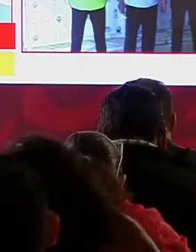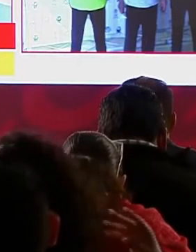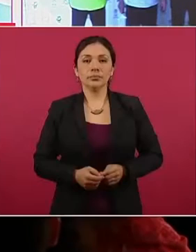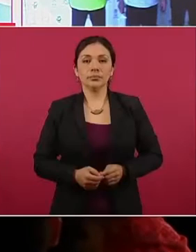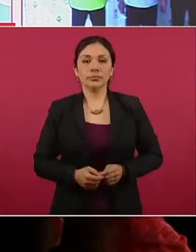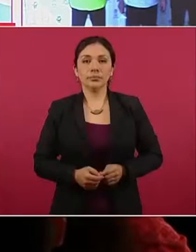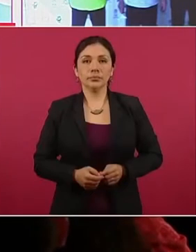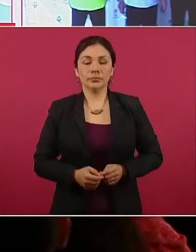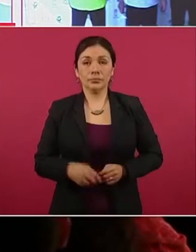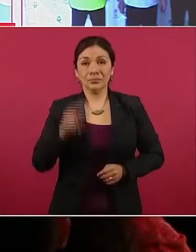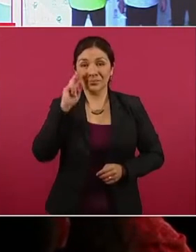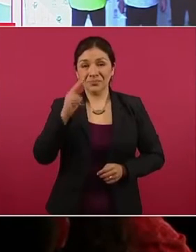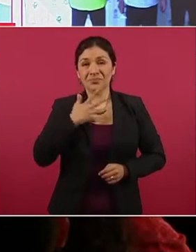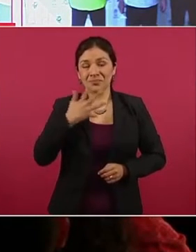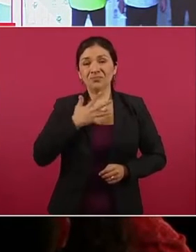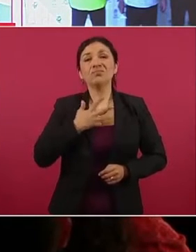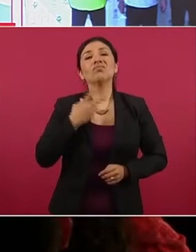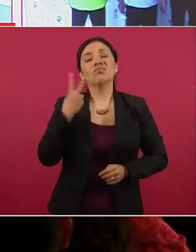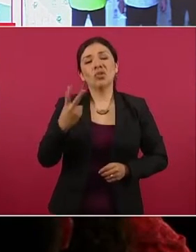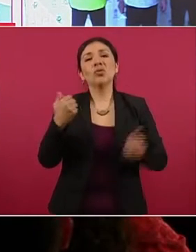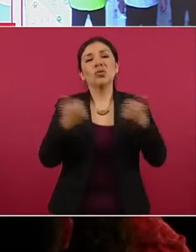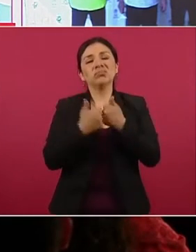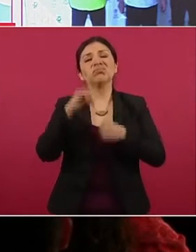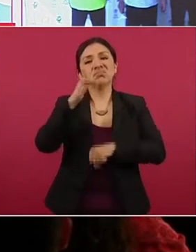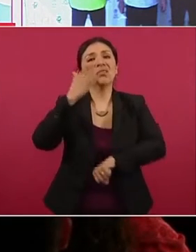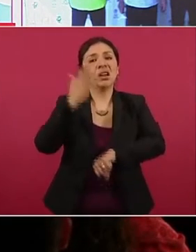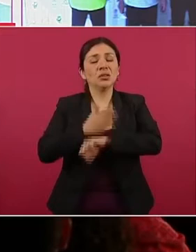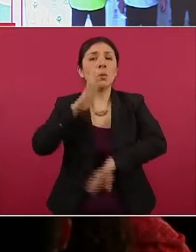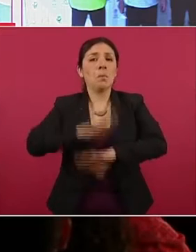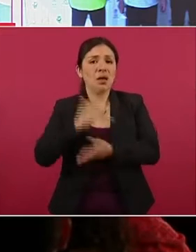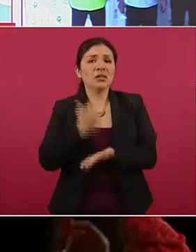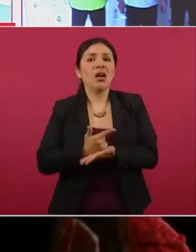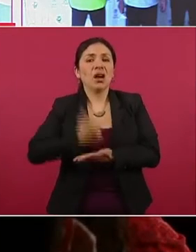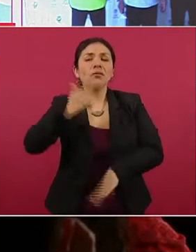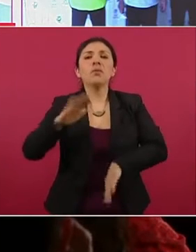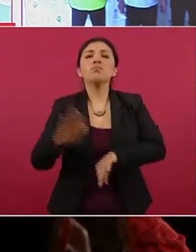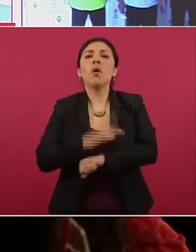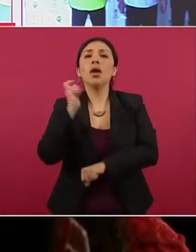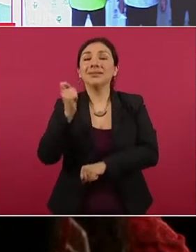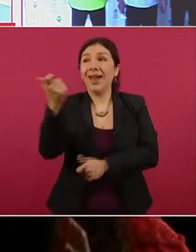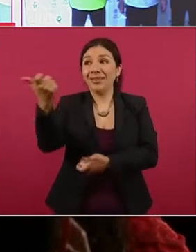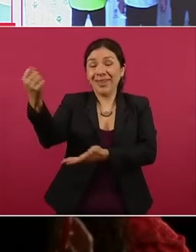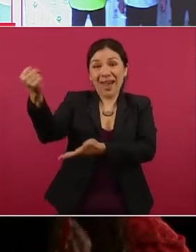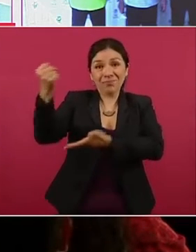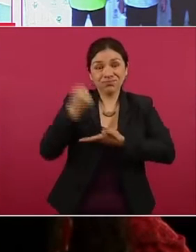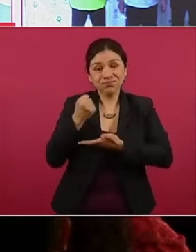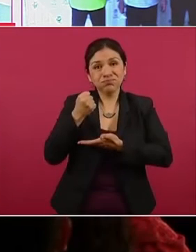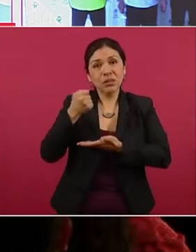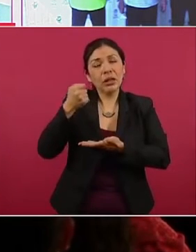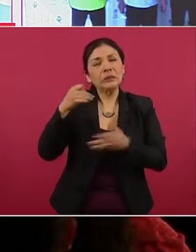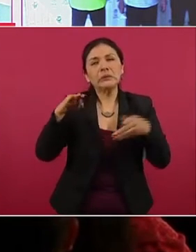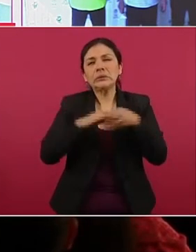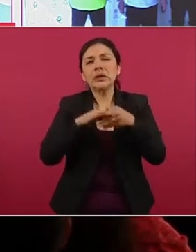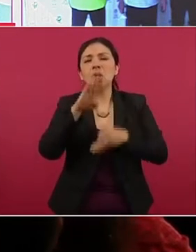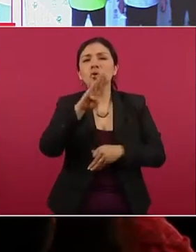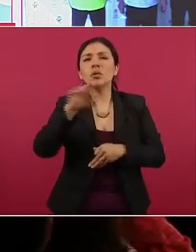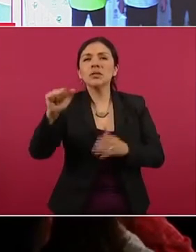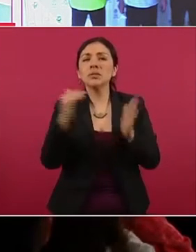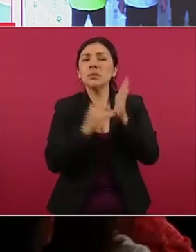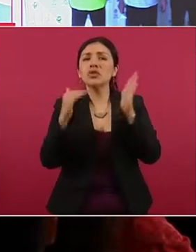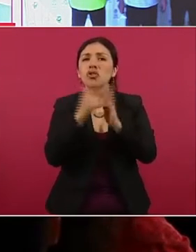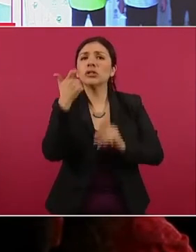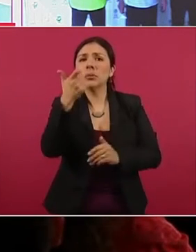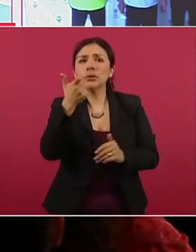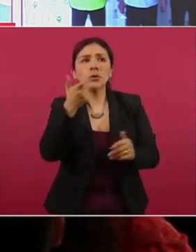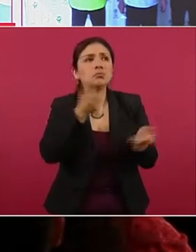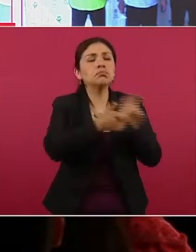ambos con penalidad agravado por el desvío de recursos por más de 96 millones de pesos